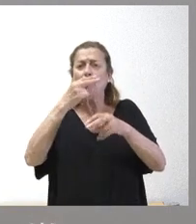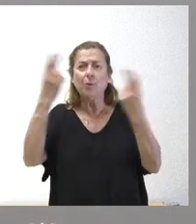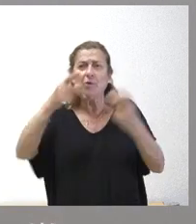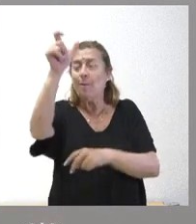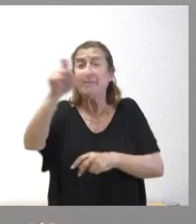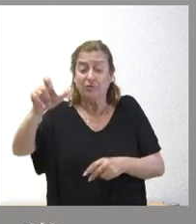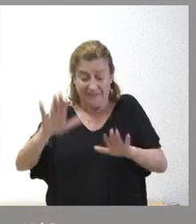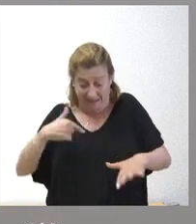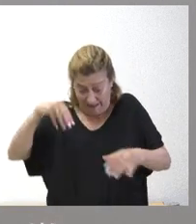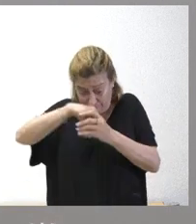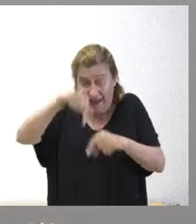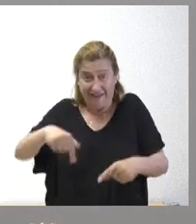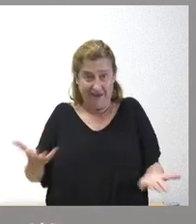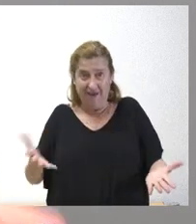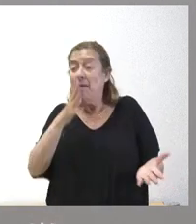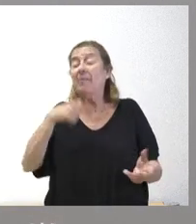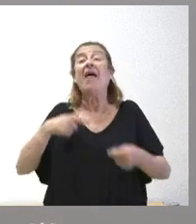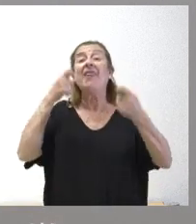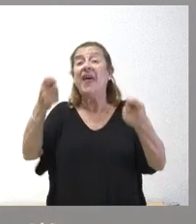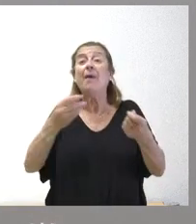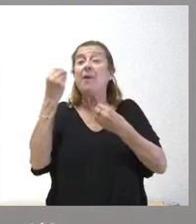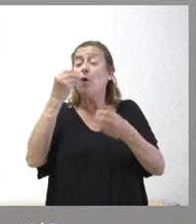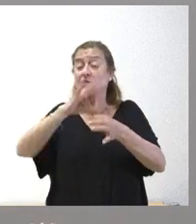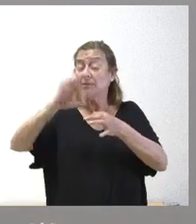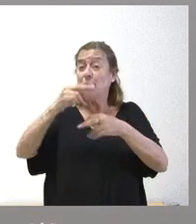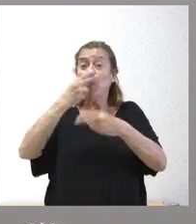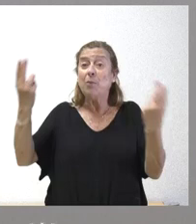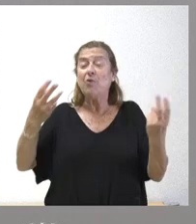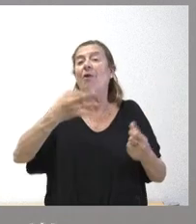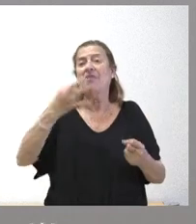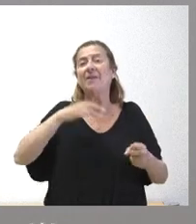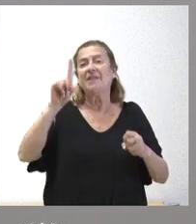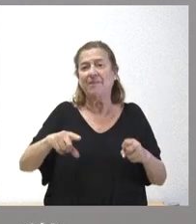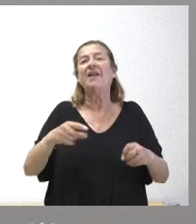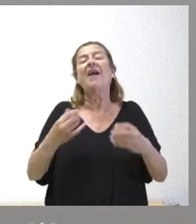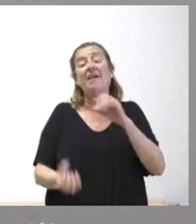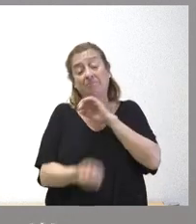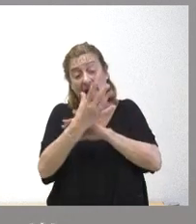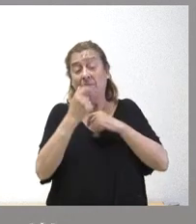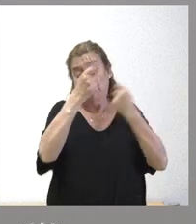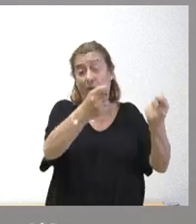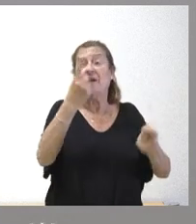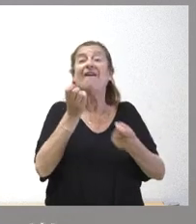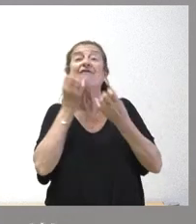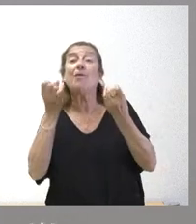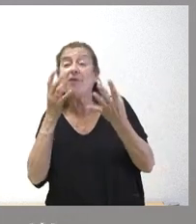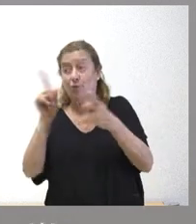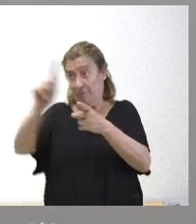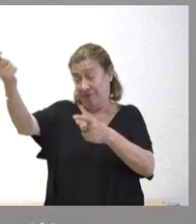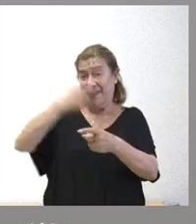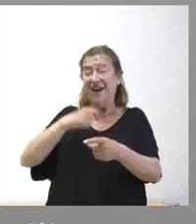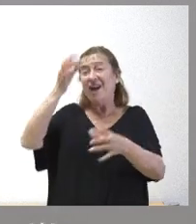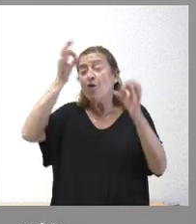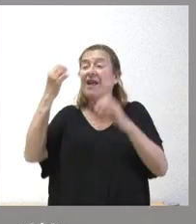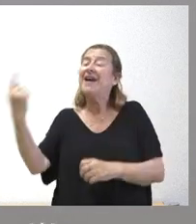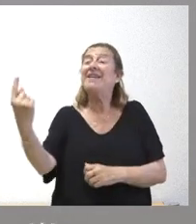tiempo que estén con nosotros y para dar los mejores servicios públicos tenemos que tener también una información lo más precisa posible de sus circunstancias concretas